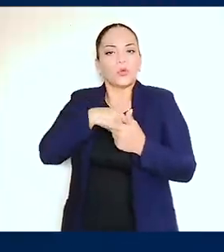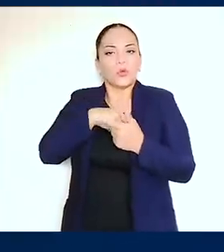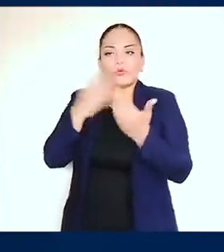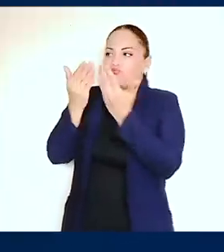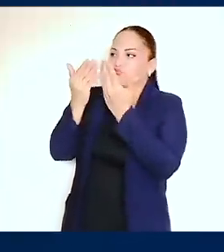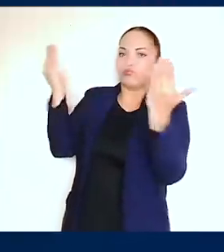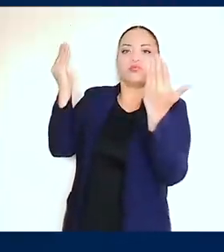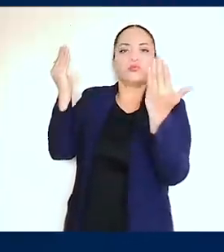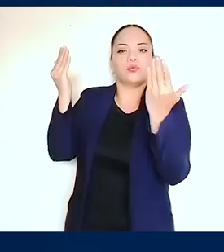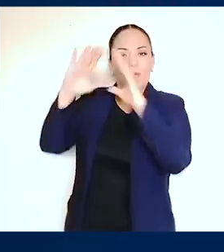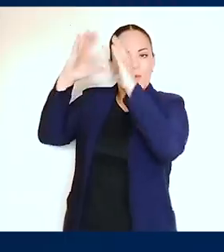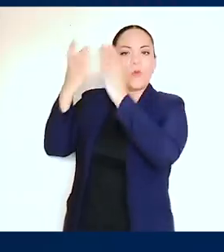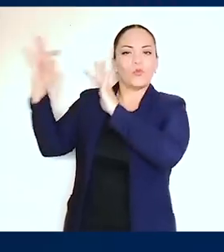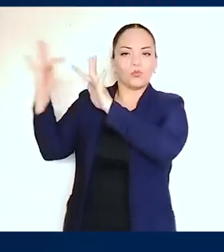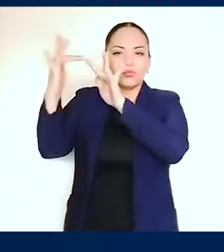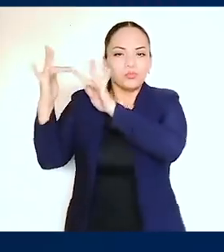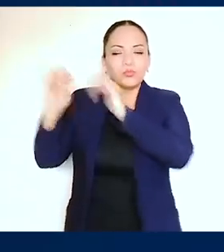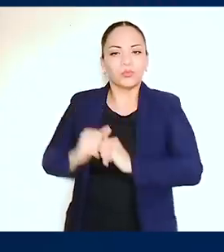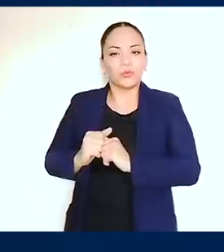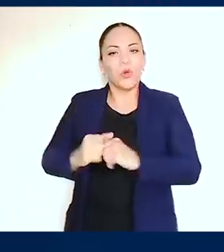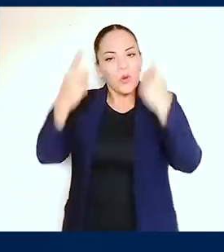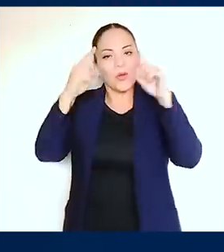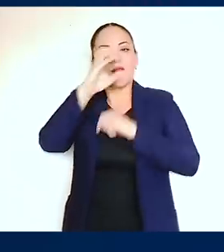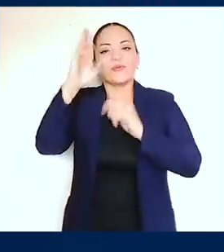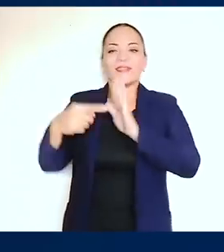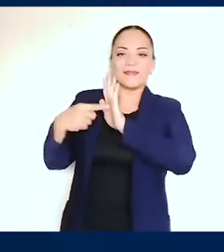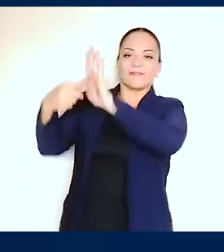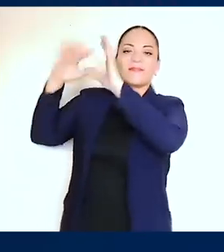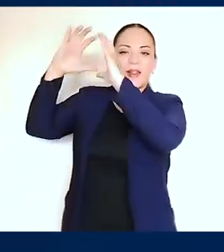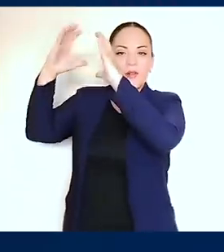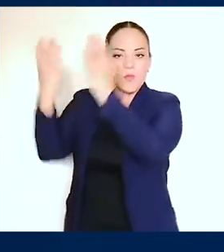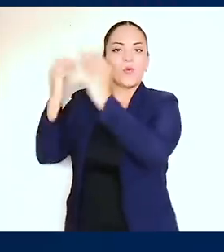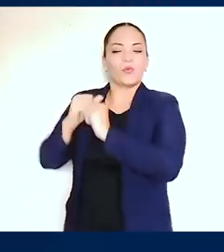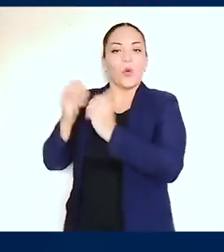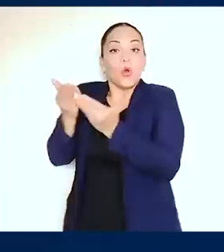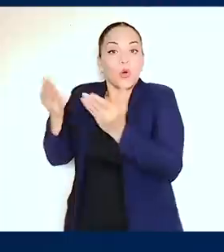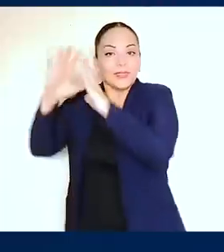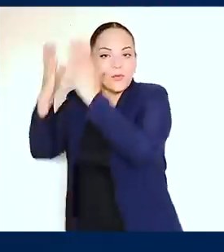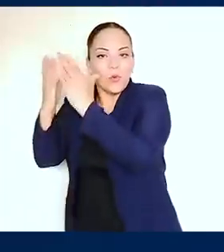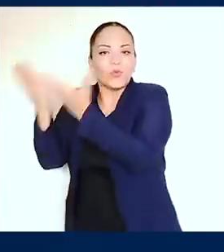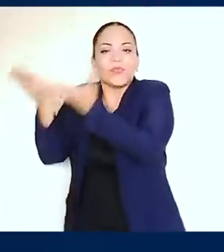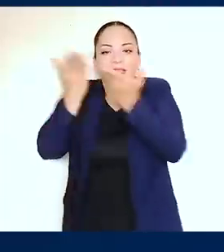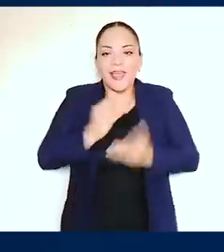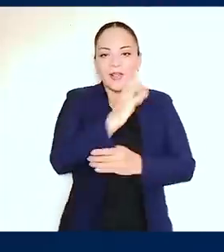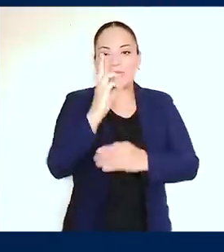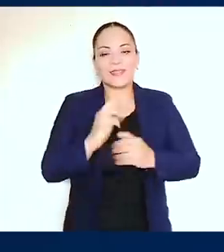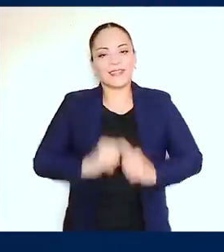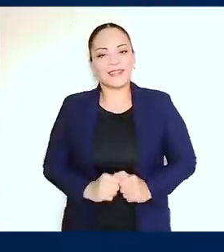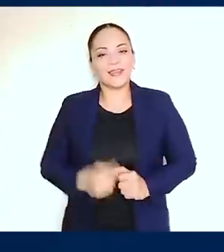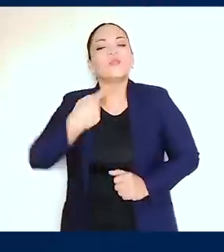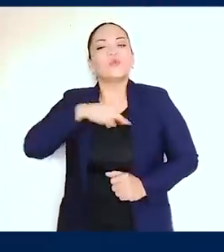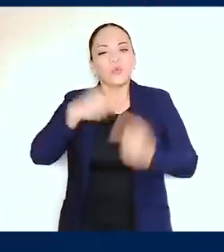al mundo. Llevar a Costa Rica al mundo y traer el mundo a Costa Rica. Llegamos a las